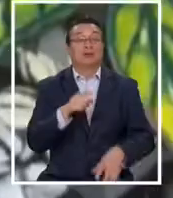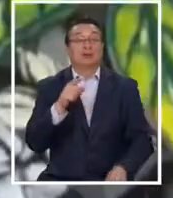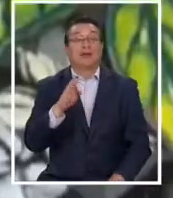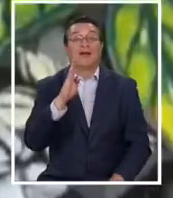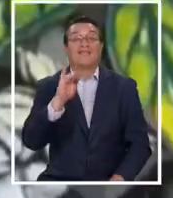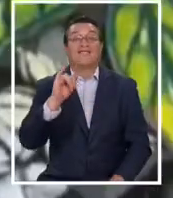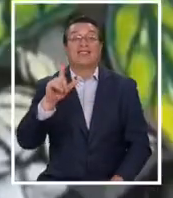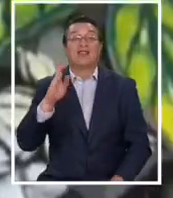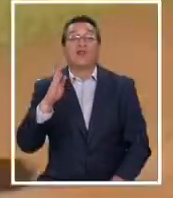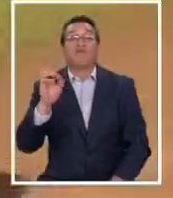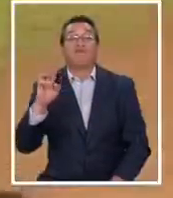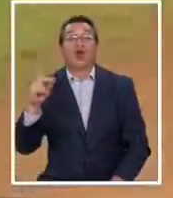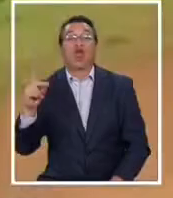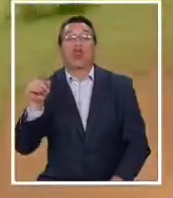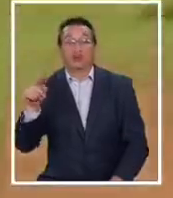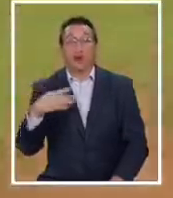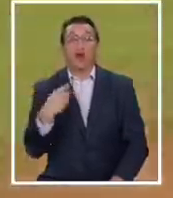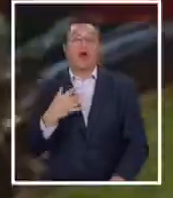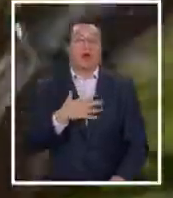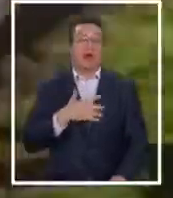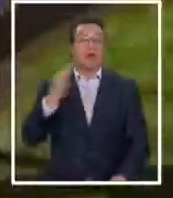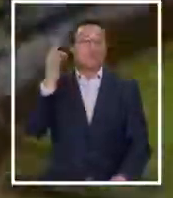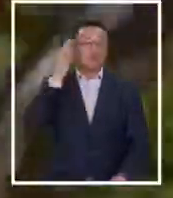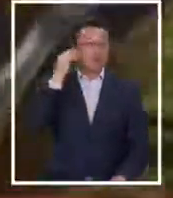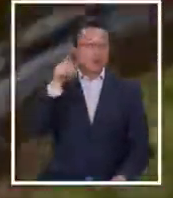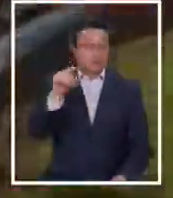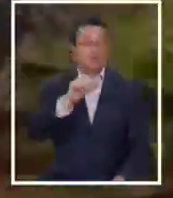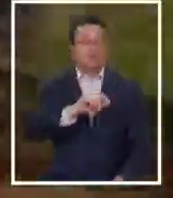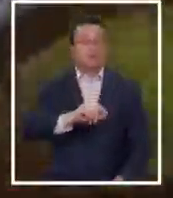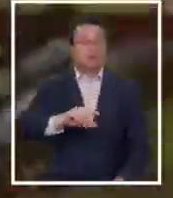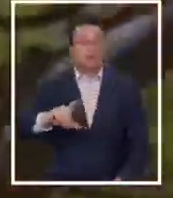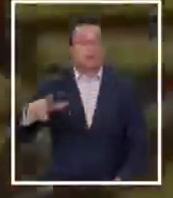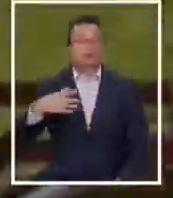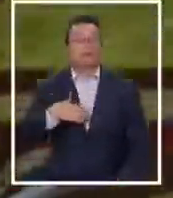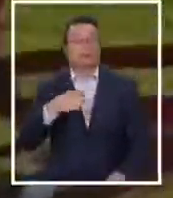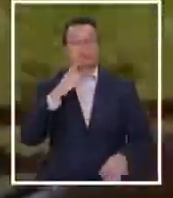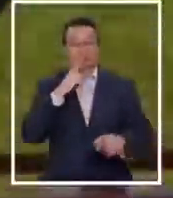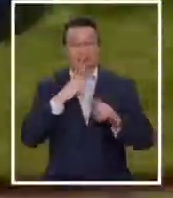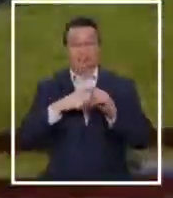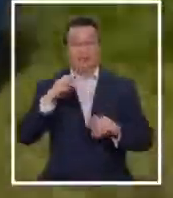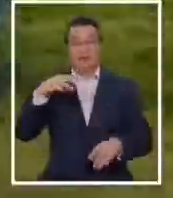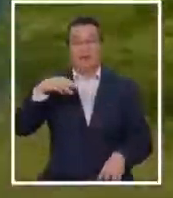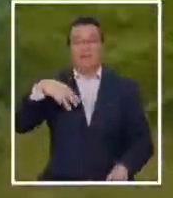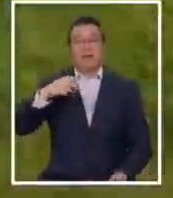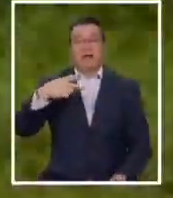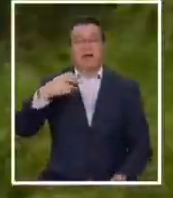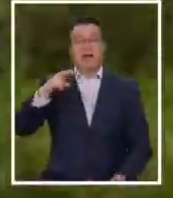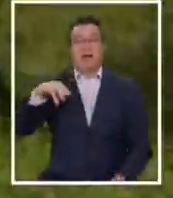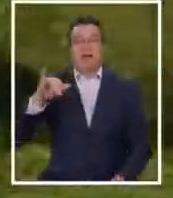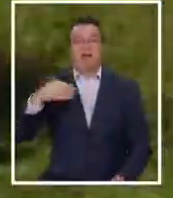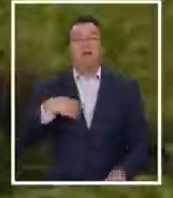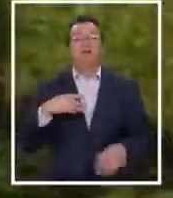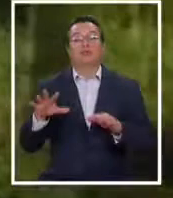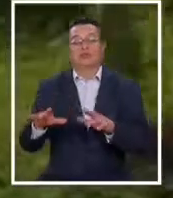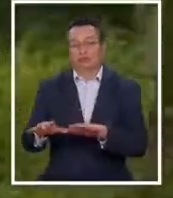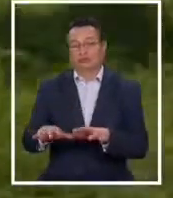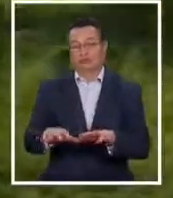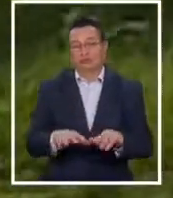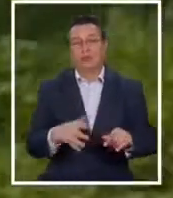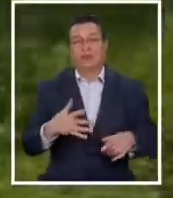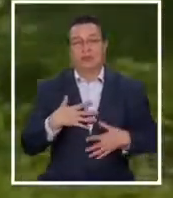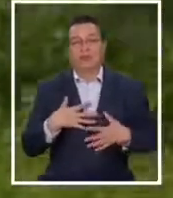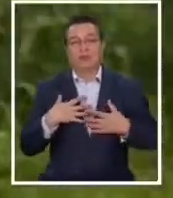Billboard estoy tremendamente feliz. Dice una mujer que así empezó. Yo me llamo Mahani Teave. He estado tocando piano